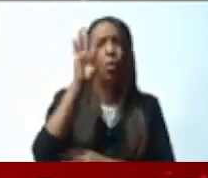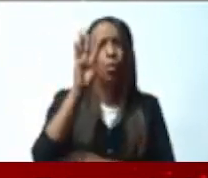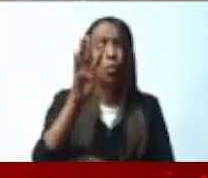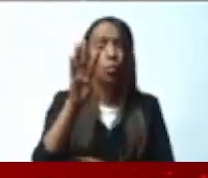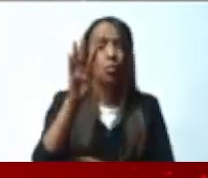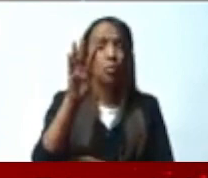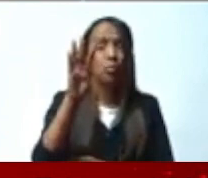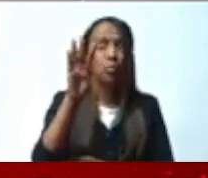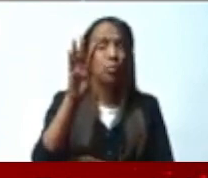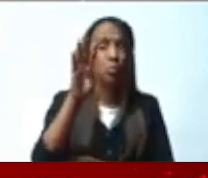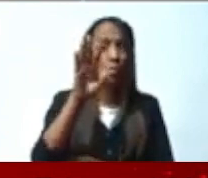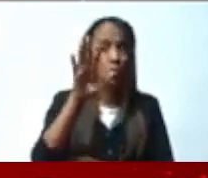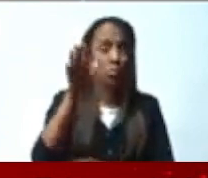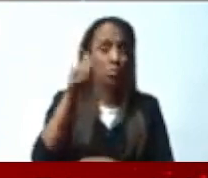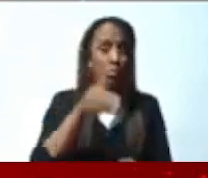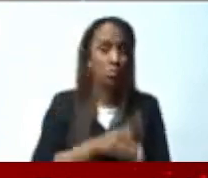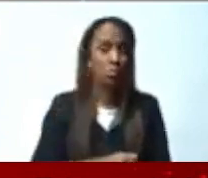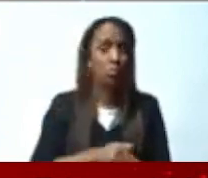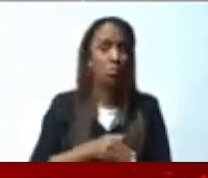por esa misma ruta.